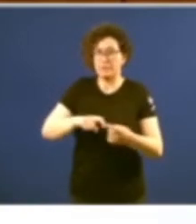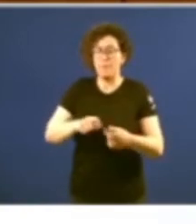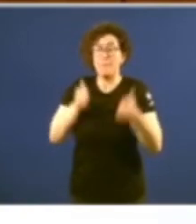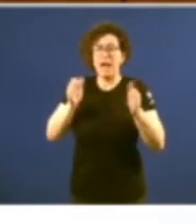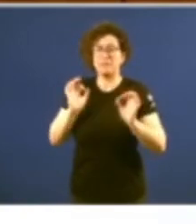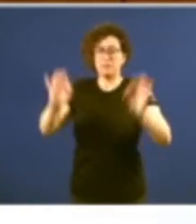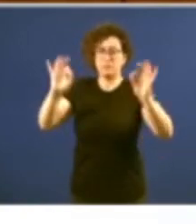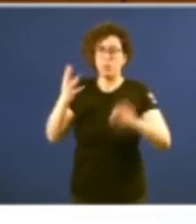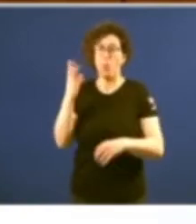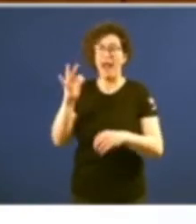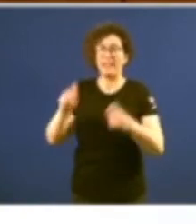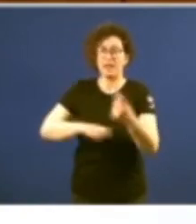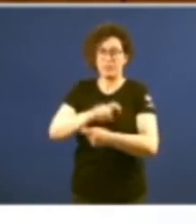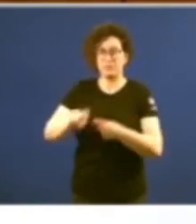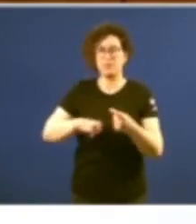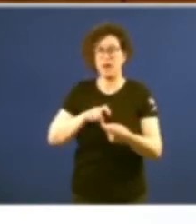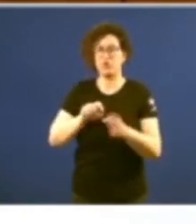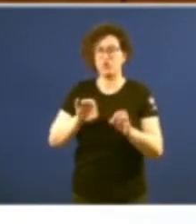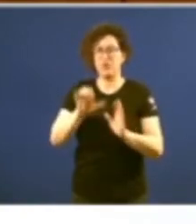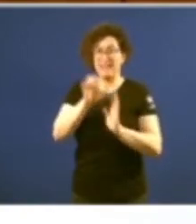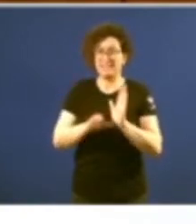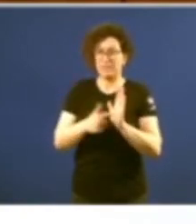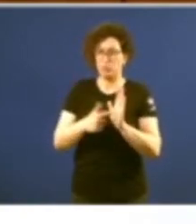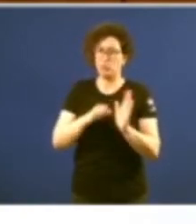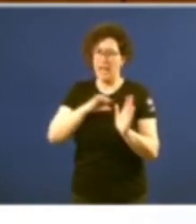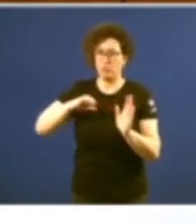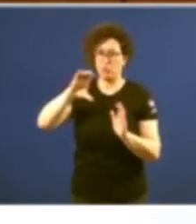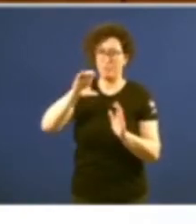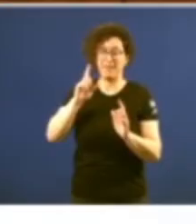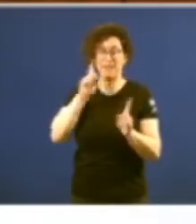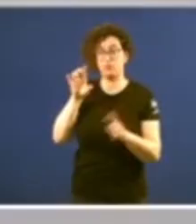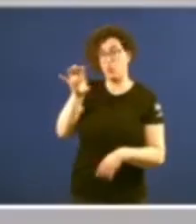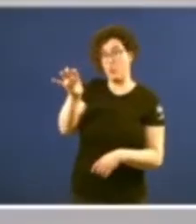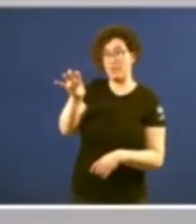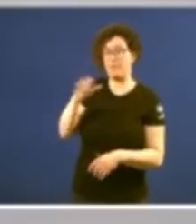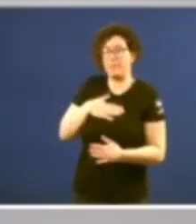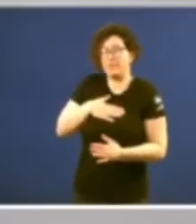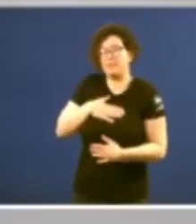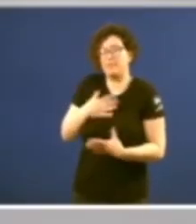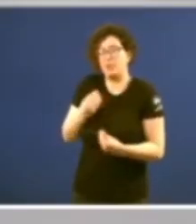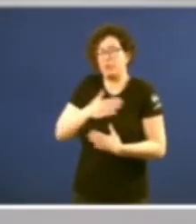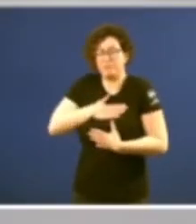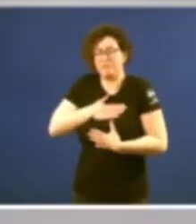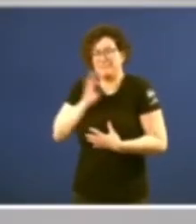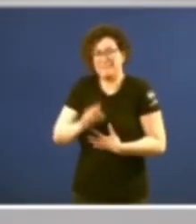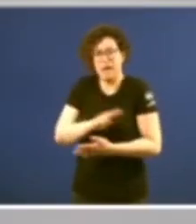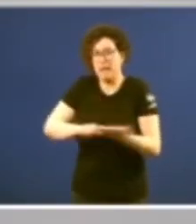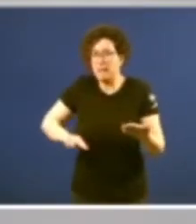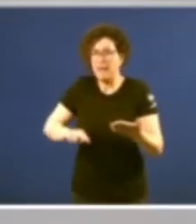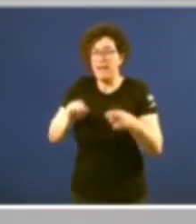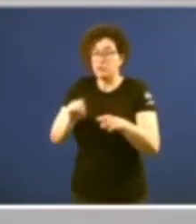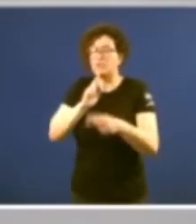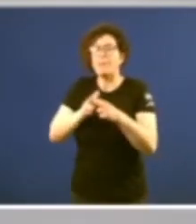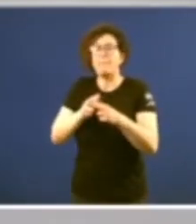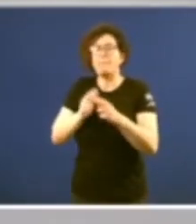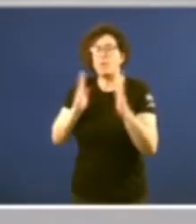é o 40 aniversario do Estatuto de Autonomía de unha comunidade autónoma para mi tan querida como é Galicia, é un momento de